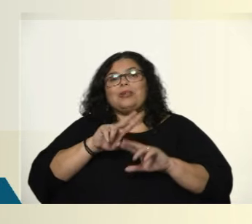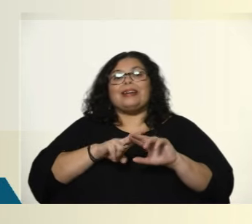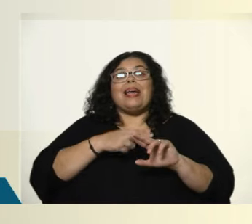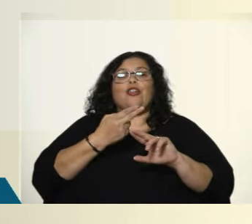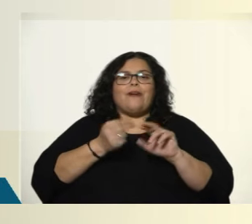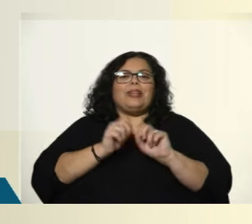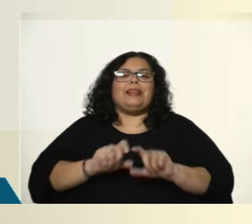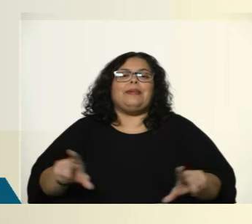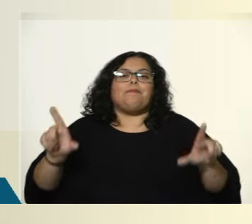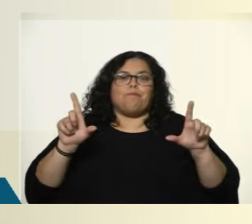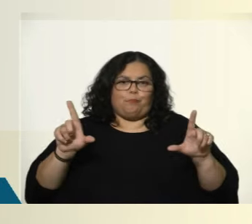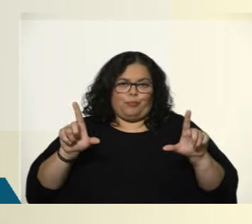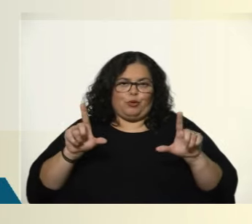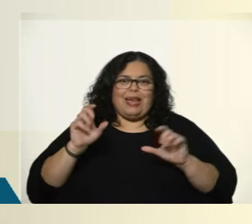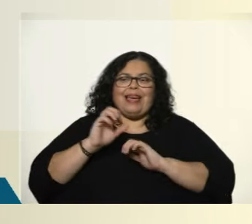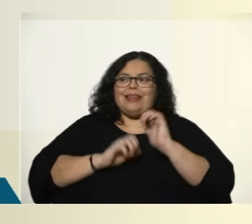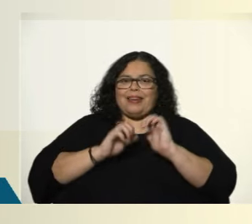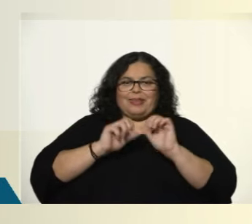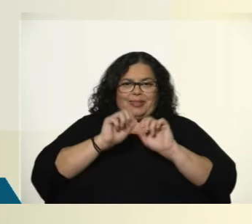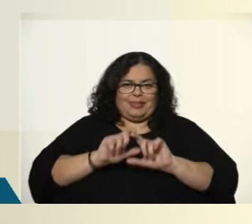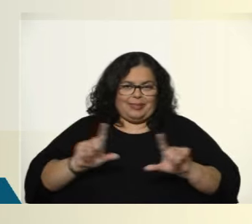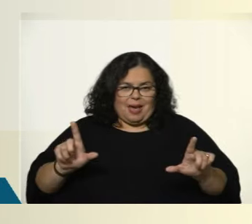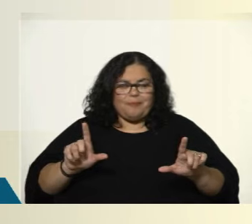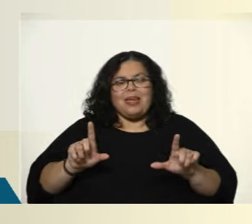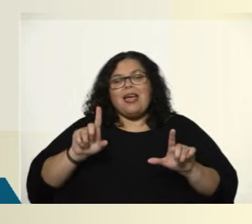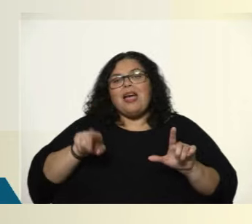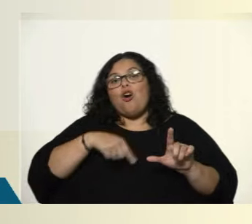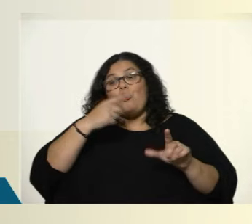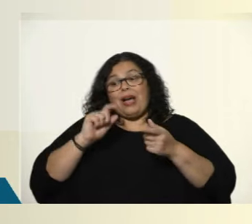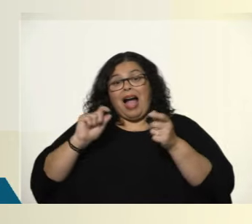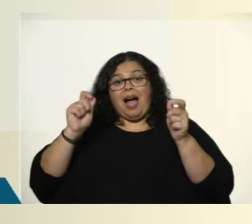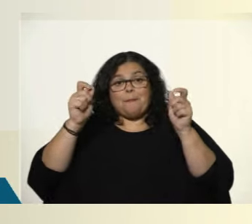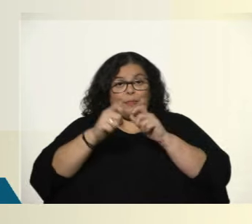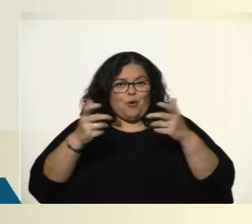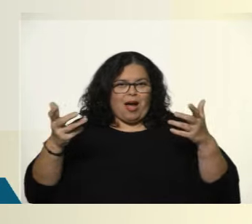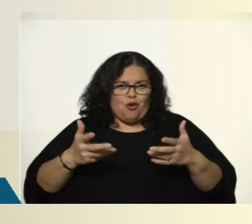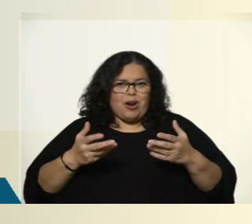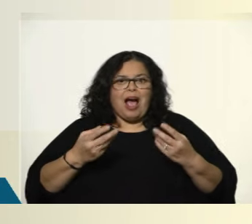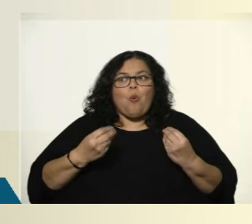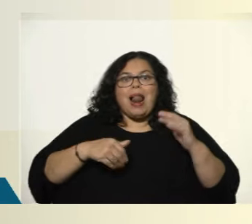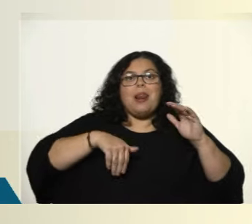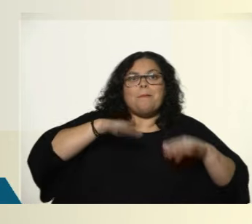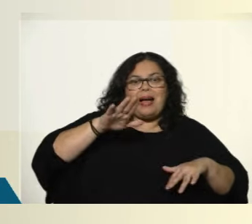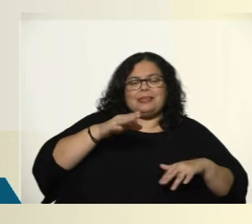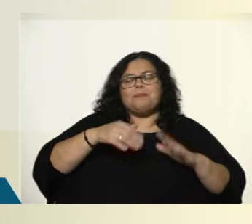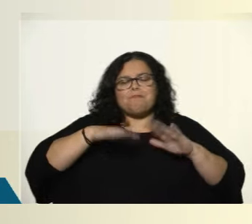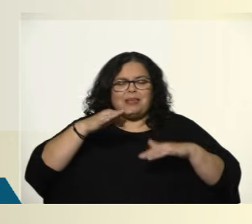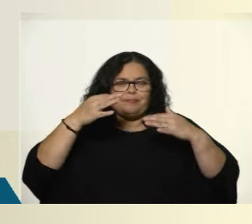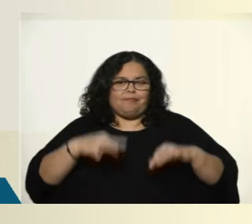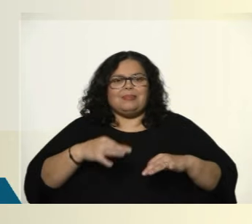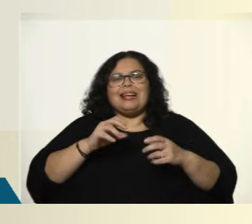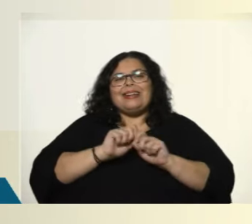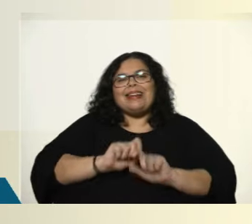en nuestro país. El cambio de matriz que hemos visto reflejado a favor de las renovables, en desmedro de otras fuentes de energía,